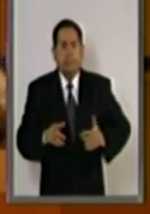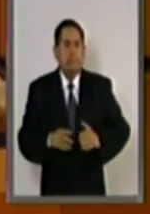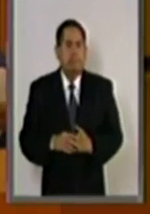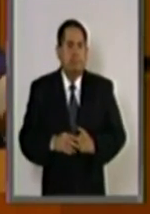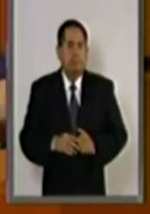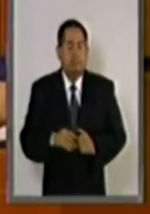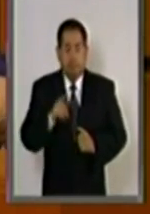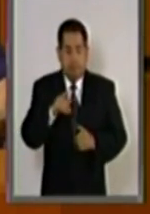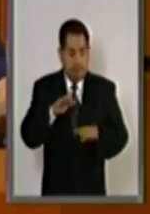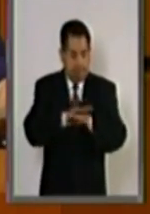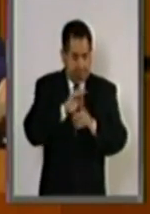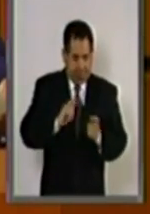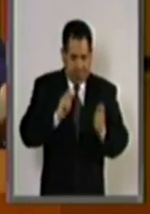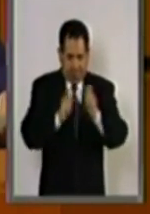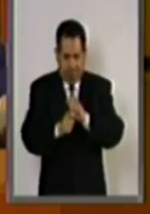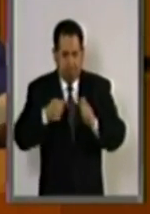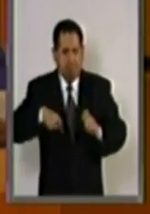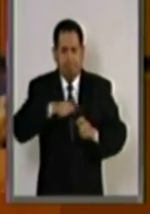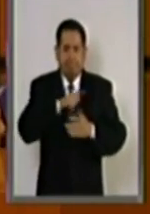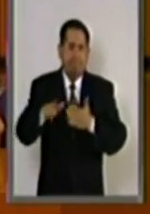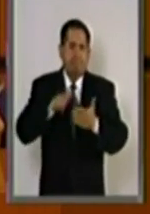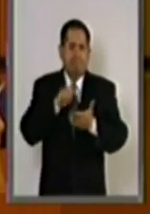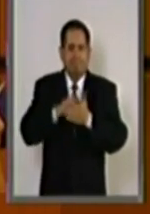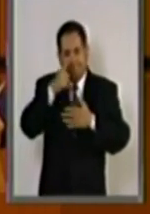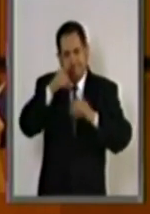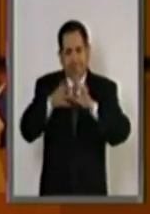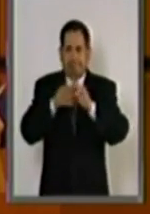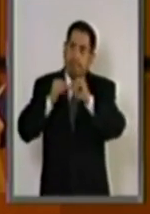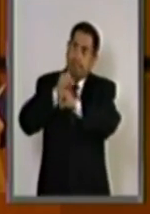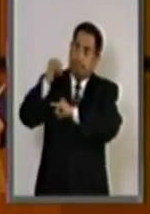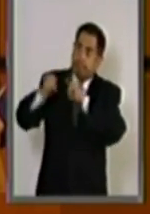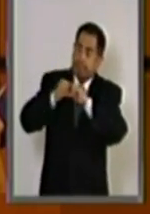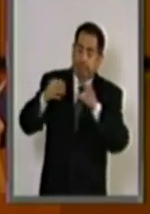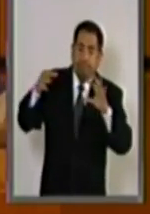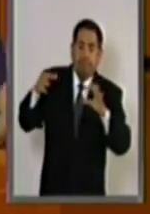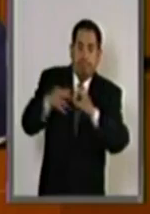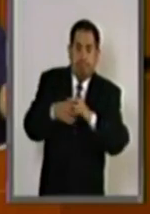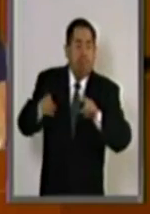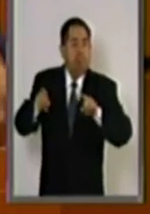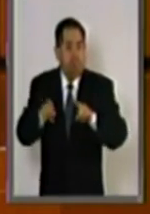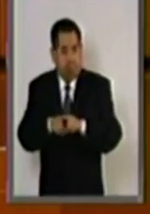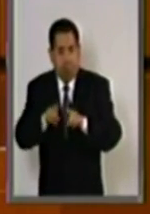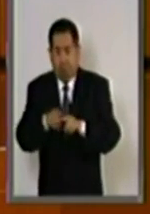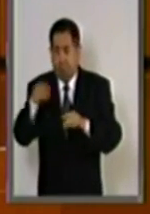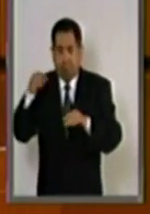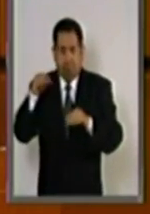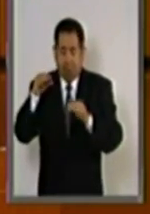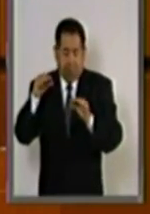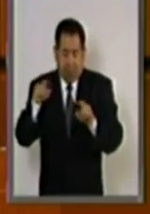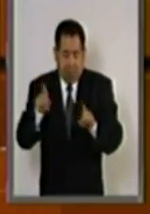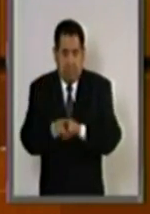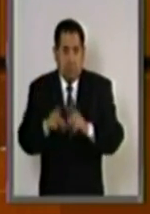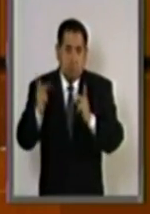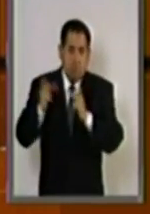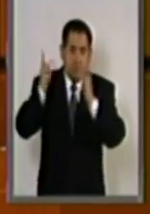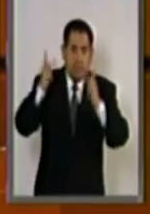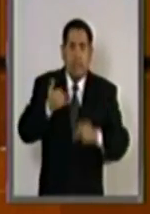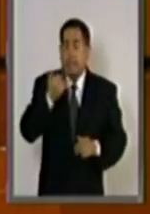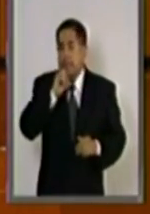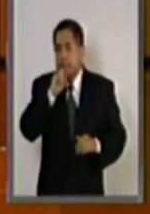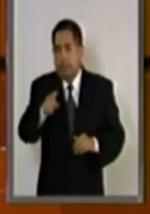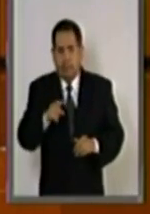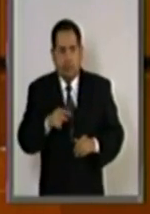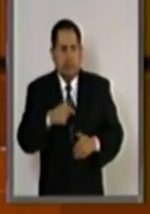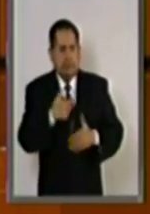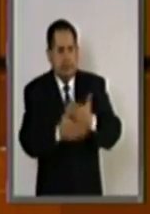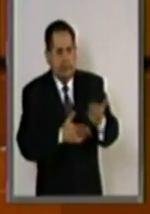adecuamos nuestro marco jurídico al contexto internacional y más importante aún, saldamos una